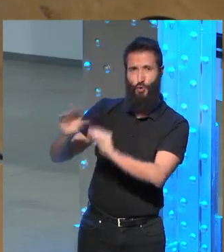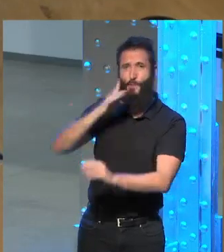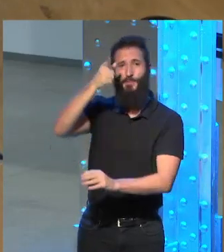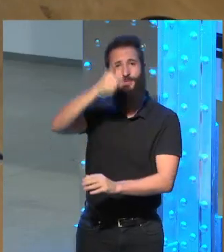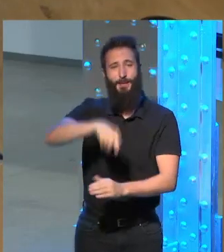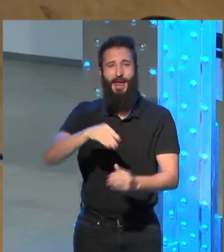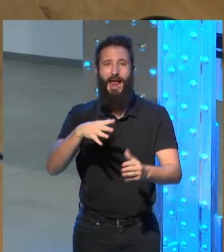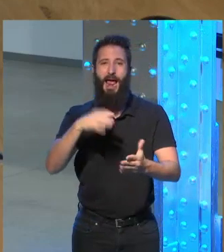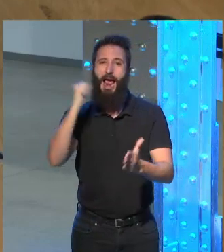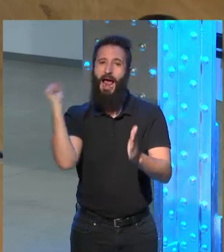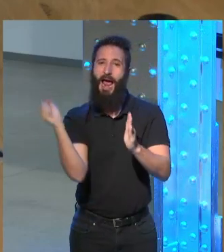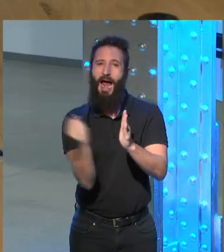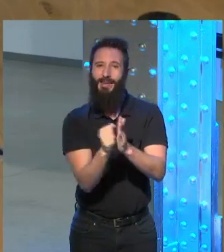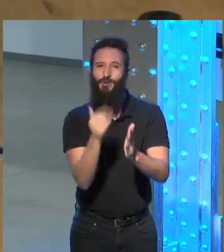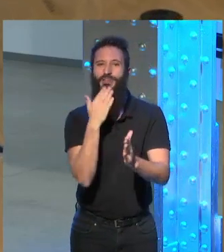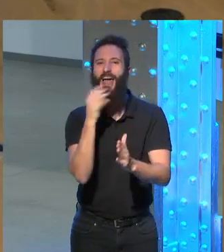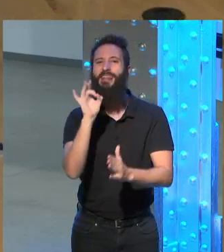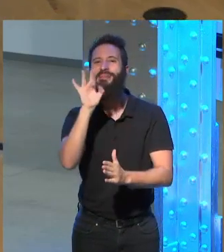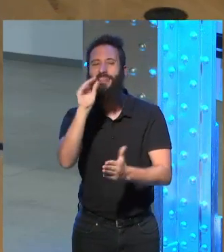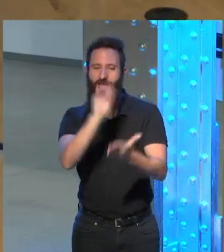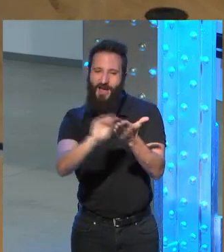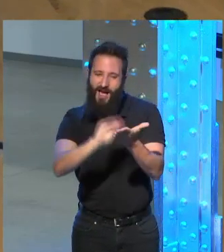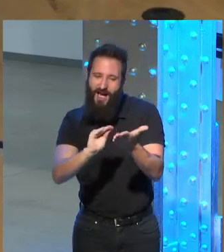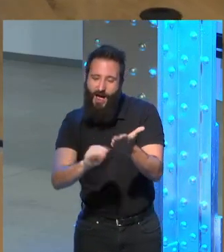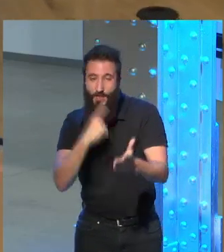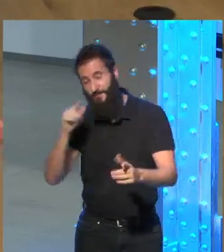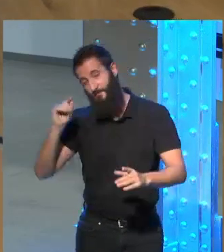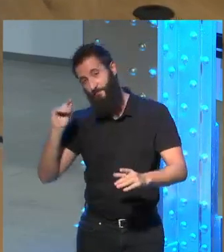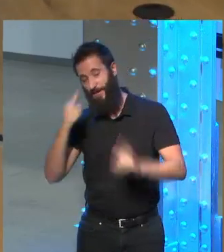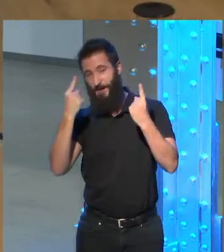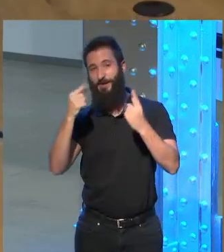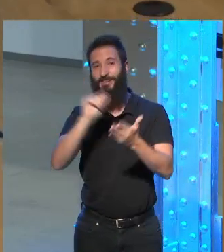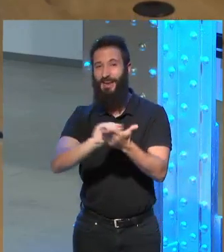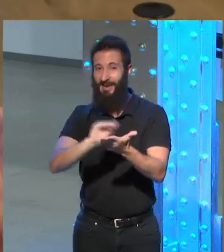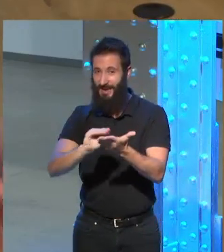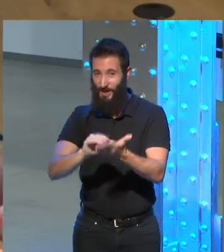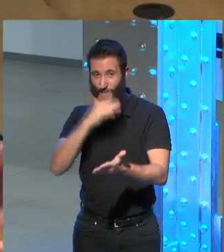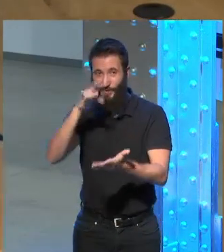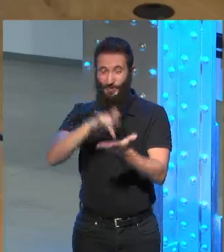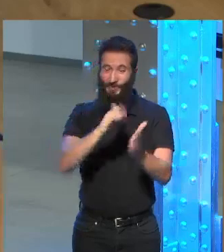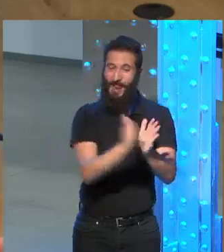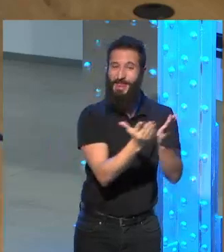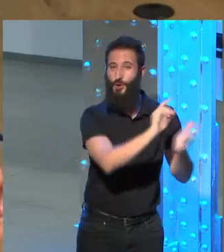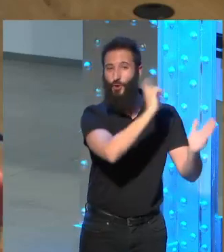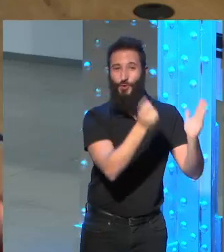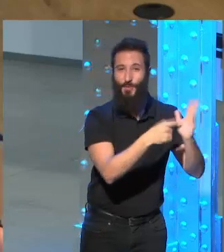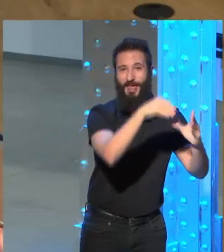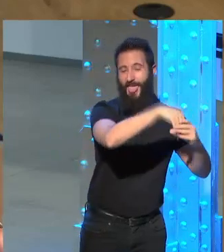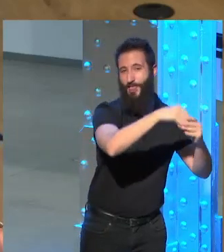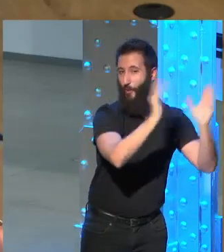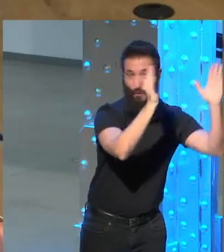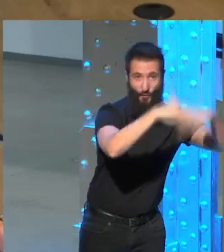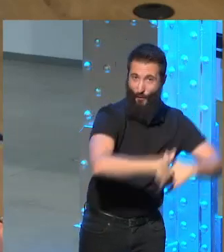artículos que habías escrito a los 15 años tus primeros escritos digamos que no se encuentran ni en las obras completas ni en otras